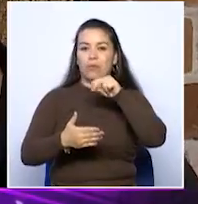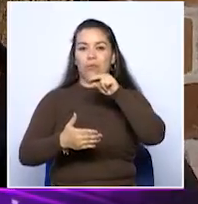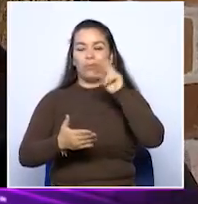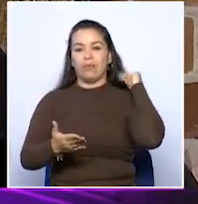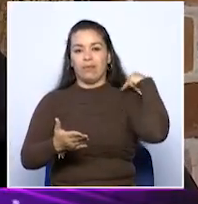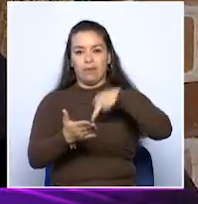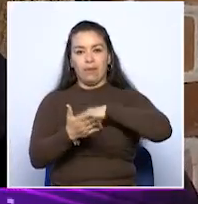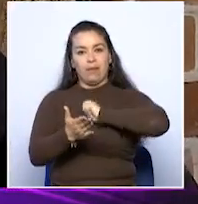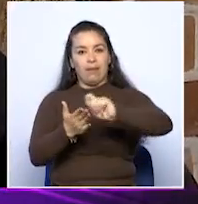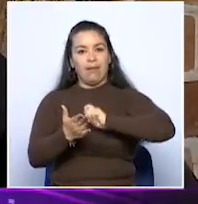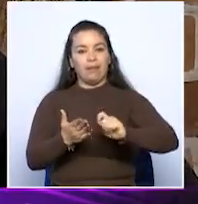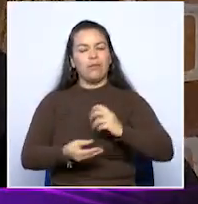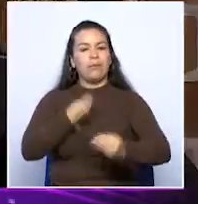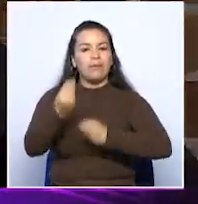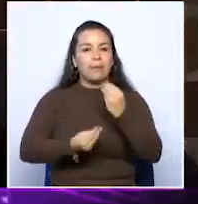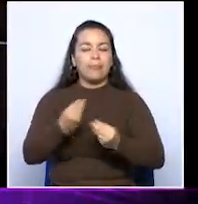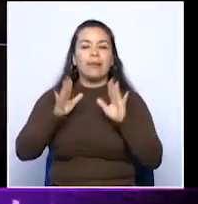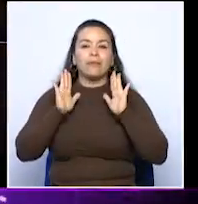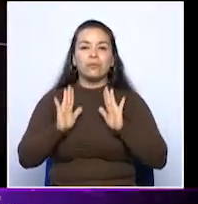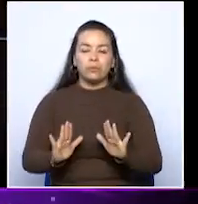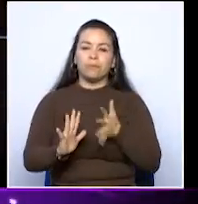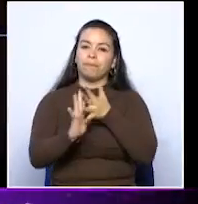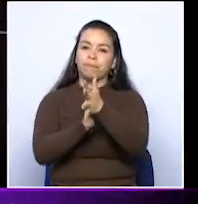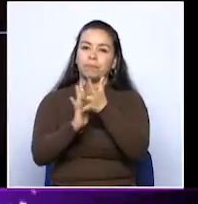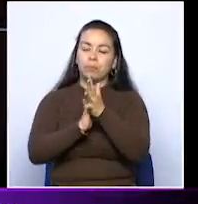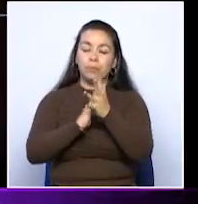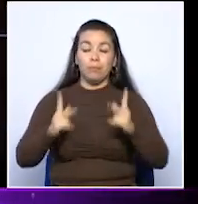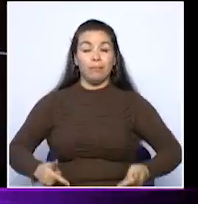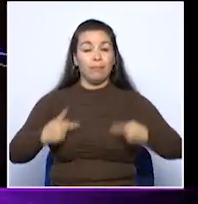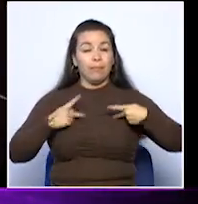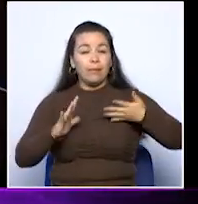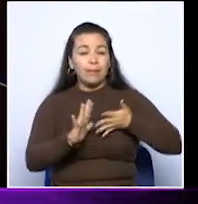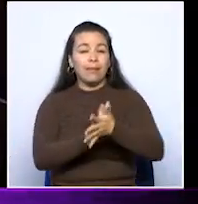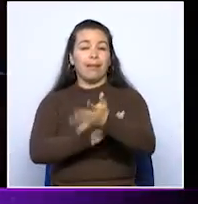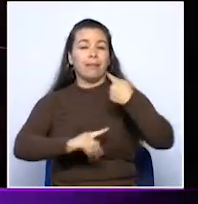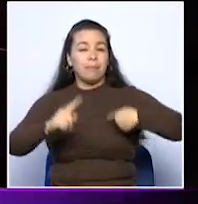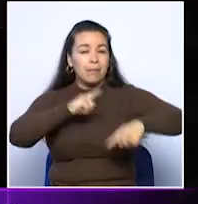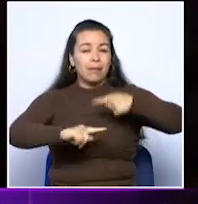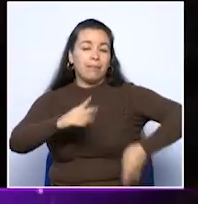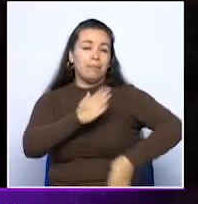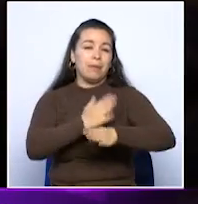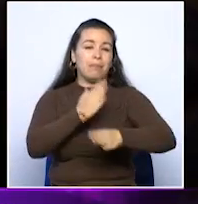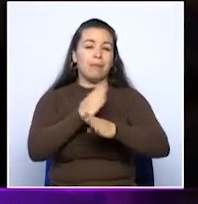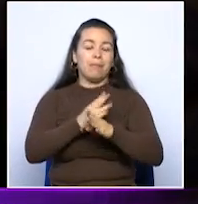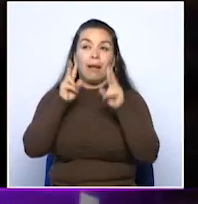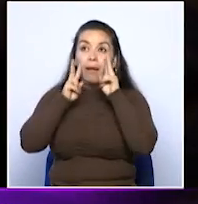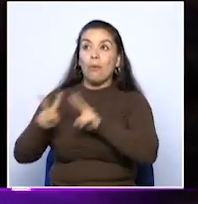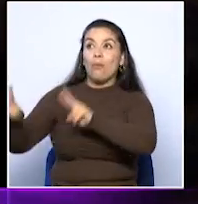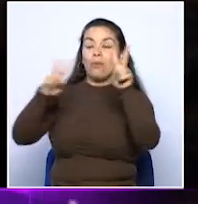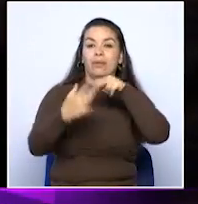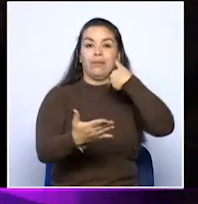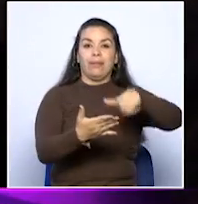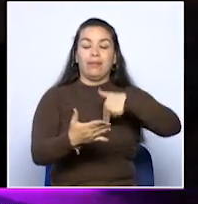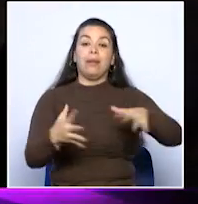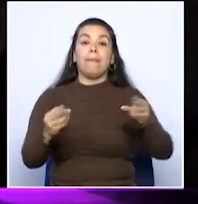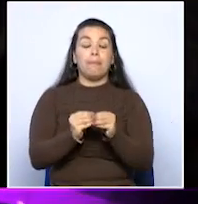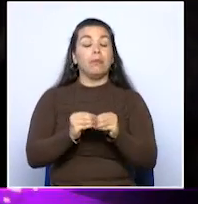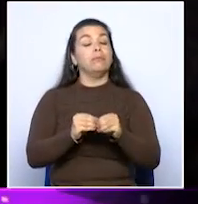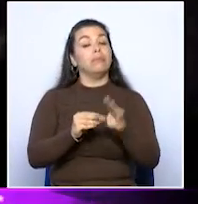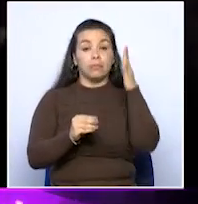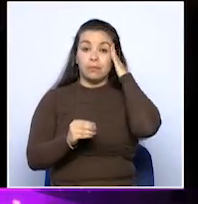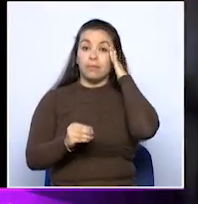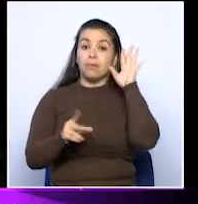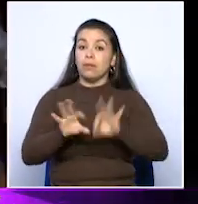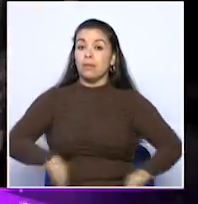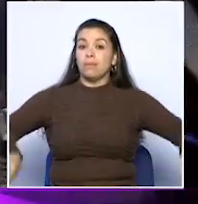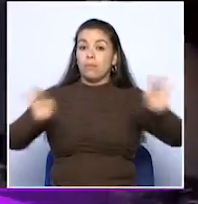de dar como esta vida más larga, esta huella también a un espectáculo de danza. Y además también algo muy